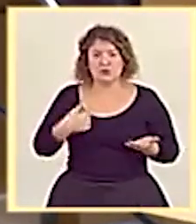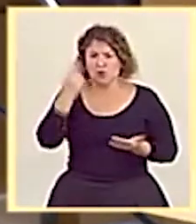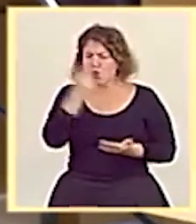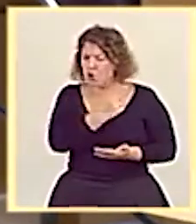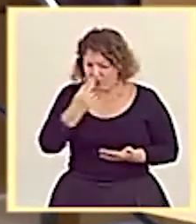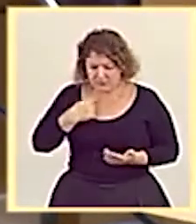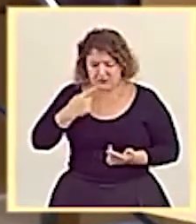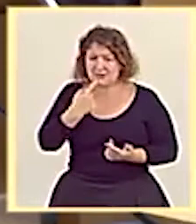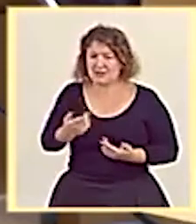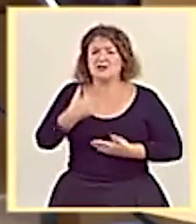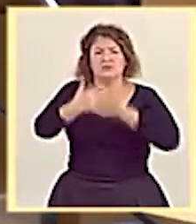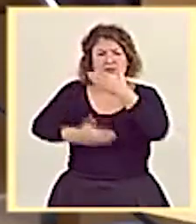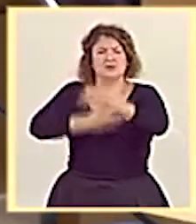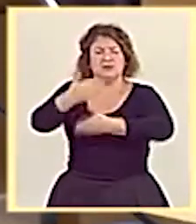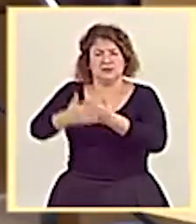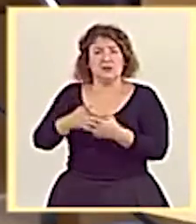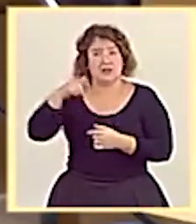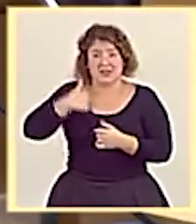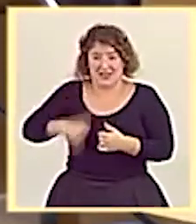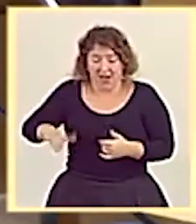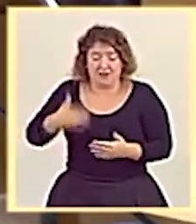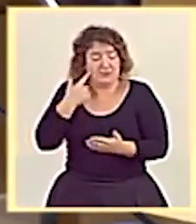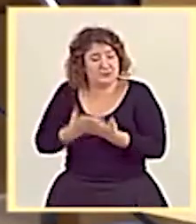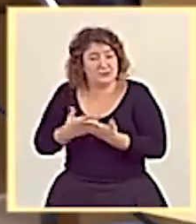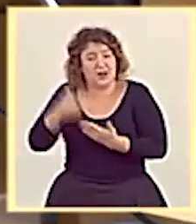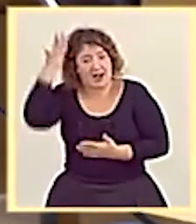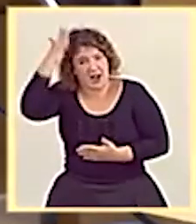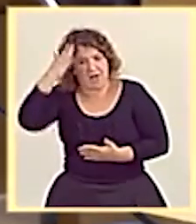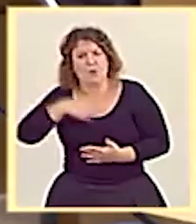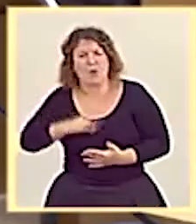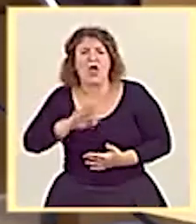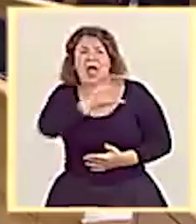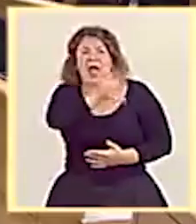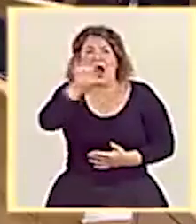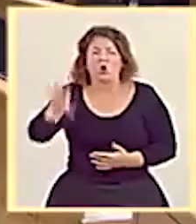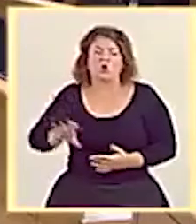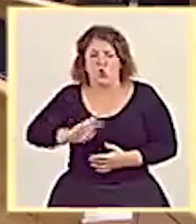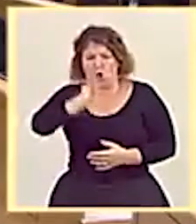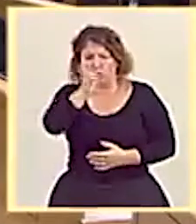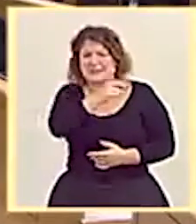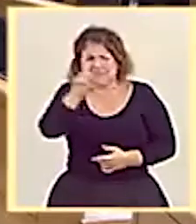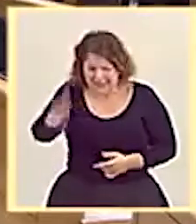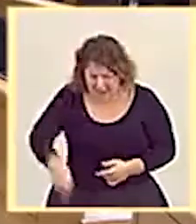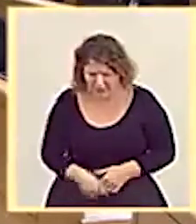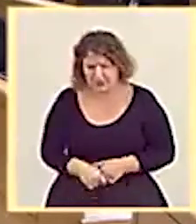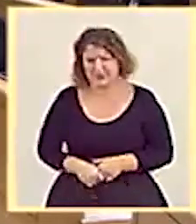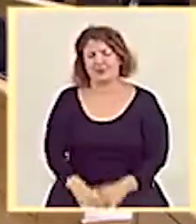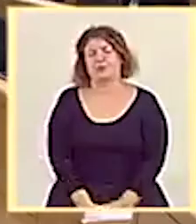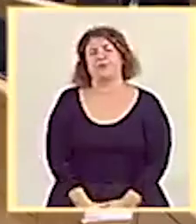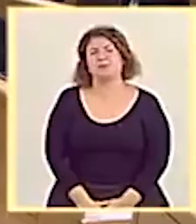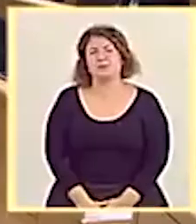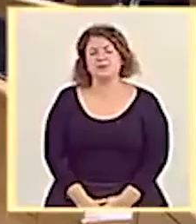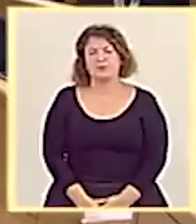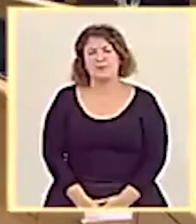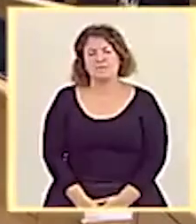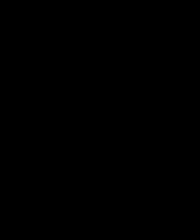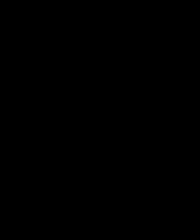avanzando, como ya lo está haciendo con Navarra, y si es posible también con otras comunidades autónomas. Muchas gracias, señoría. Gracias, señora ministra. Gracias.